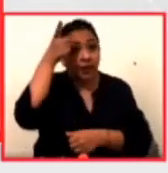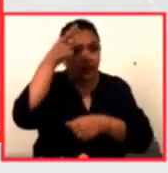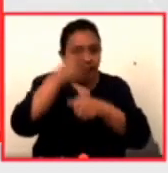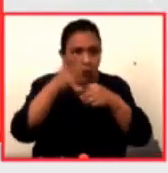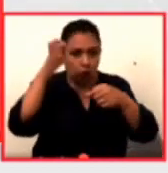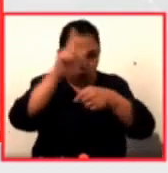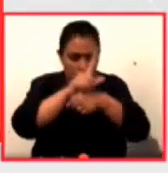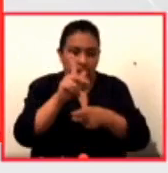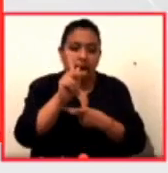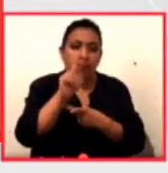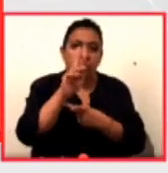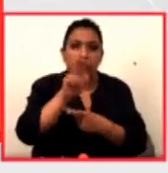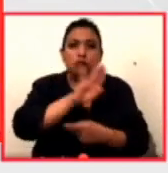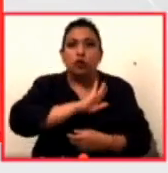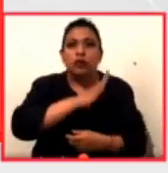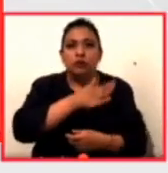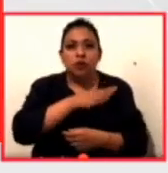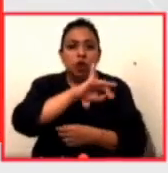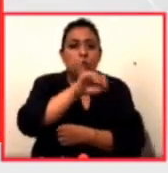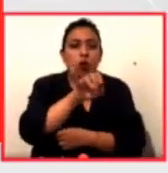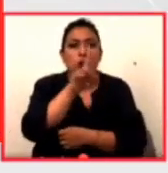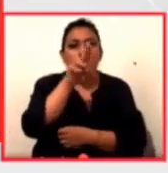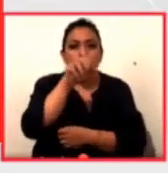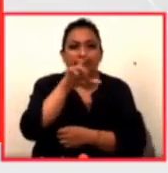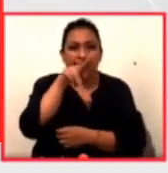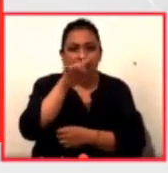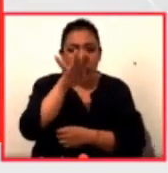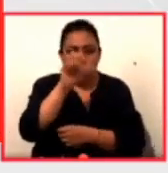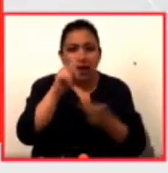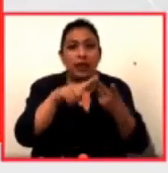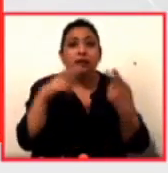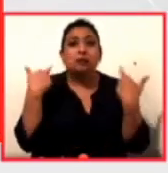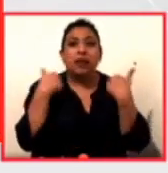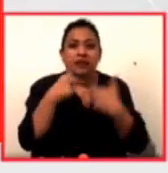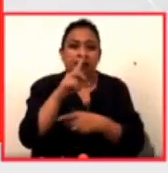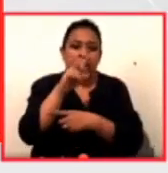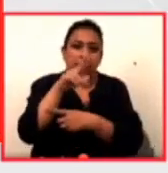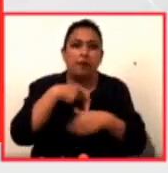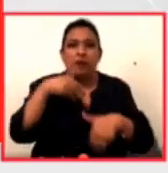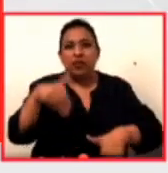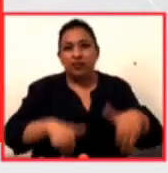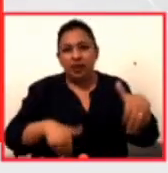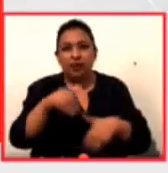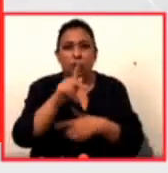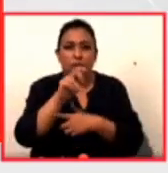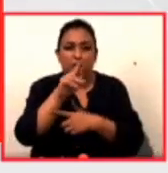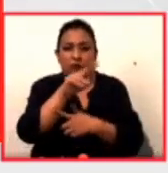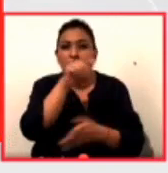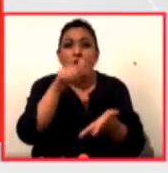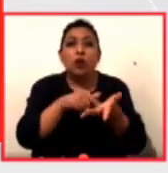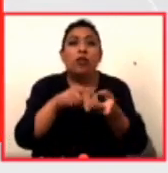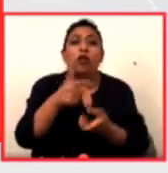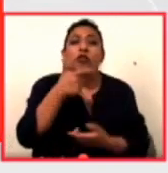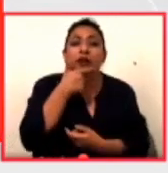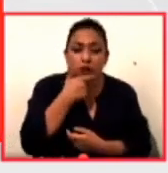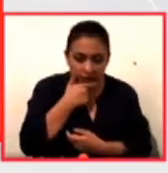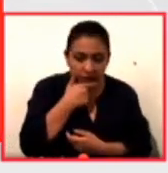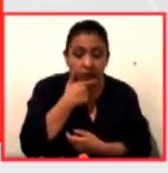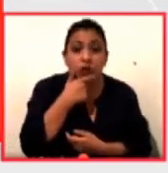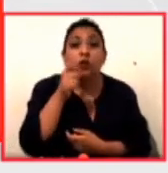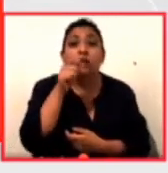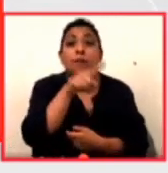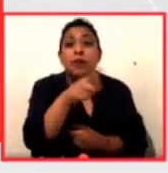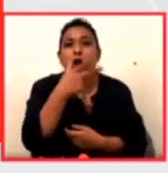y productor español Juan Nicolás Martínez, la profesora de drama, teatro y performance de Reino Unido, Julia Palladini, el